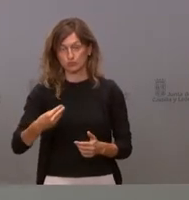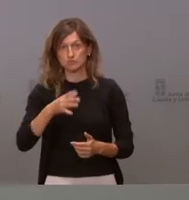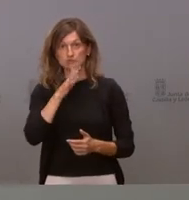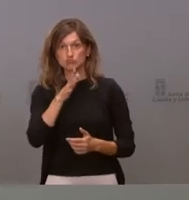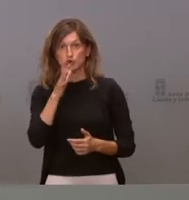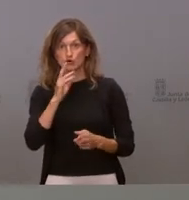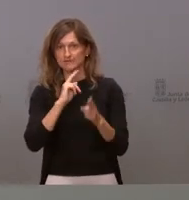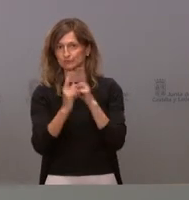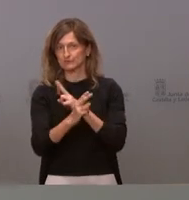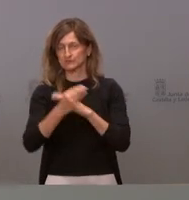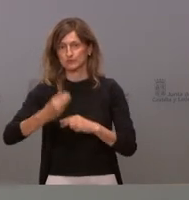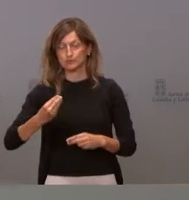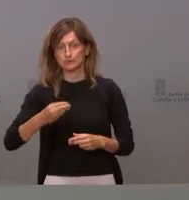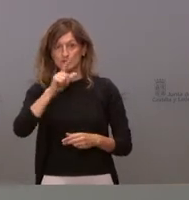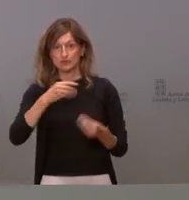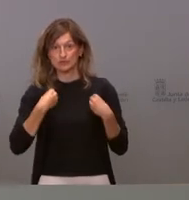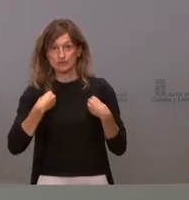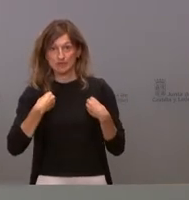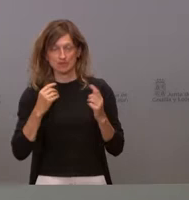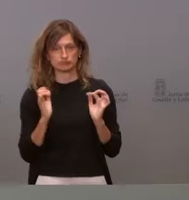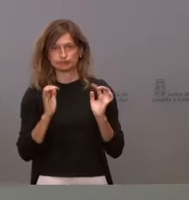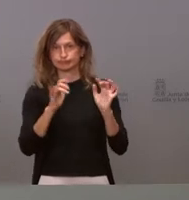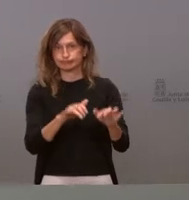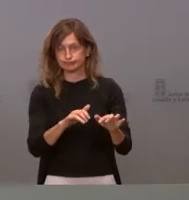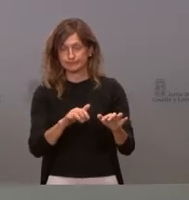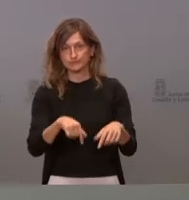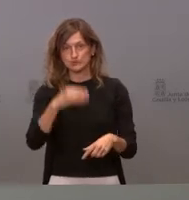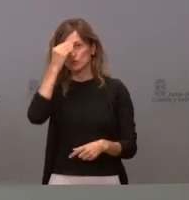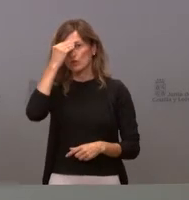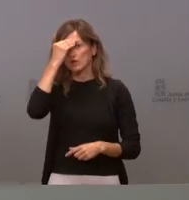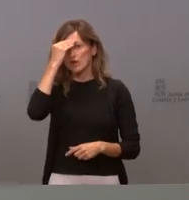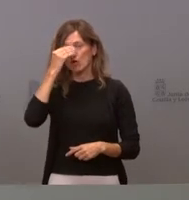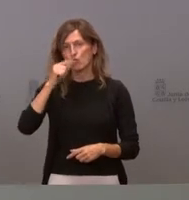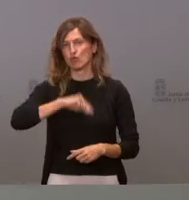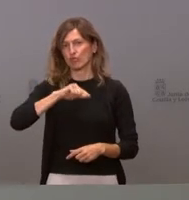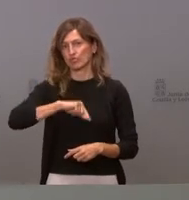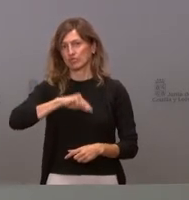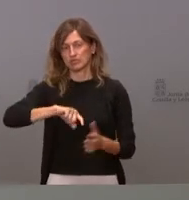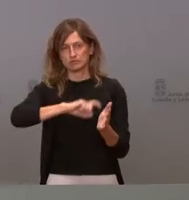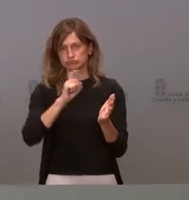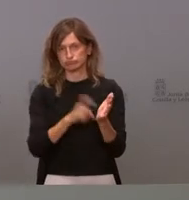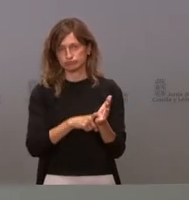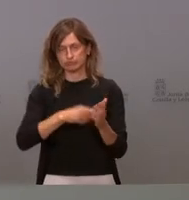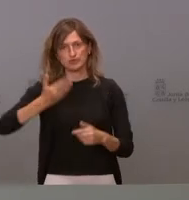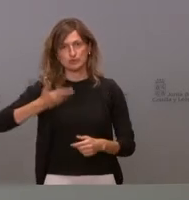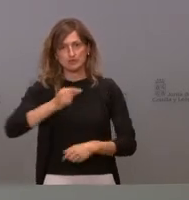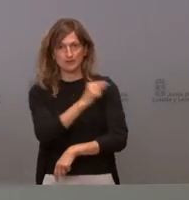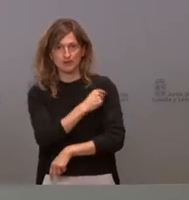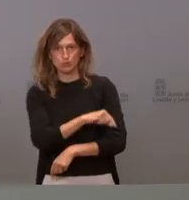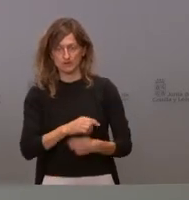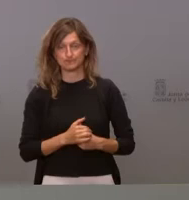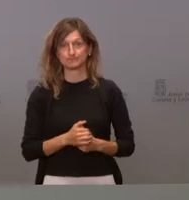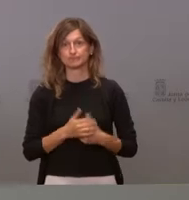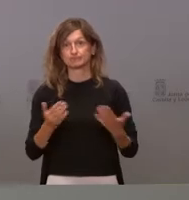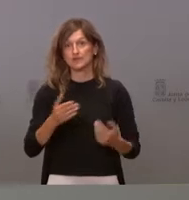una magnífica respuesta. Nuestra población está, yo creo que, absolutamente concienciada con la importancia de la vacunación. Y yo